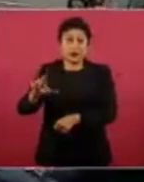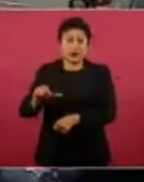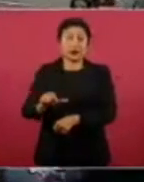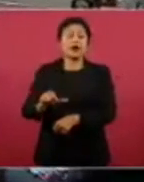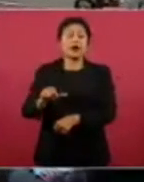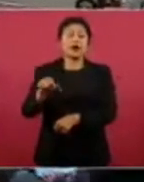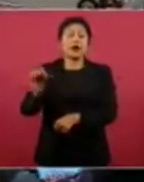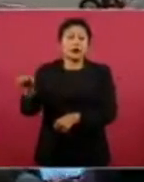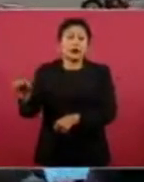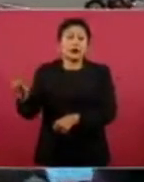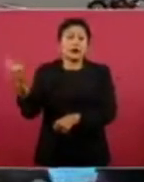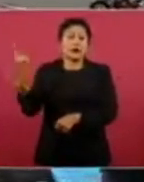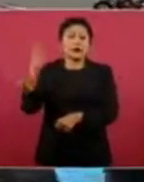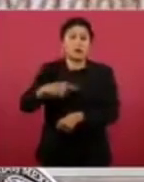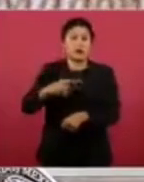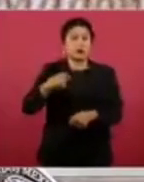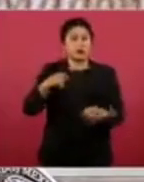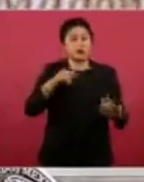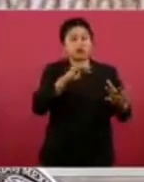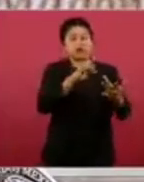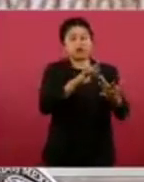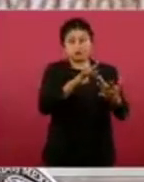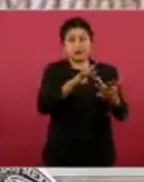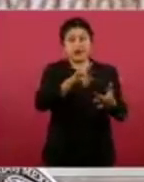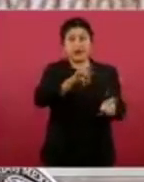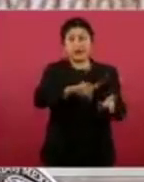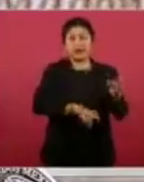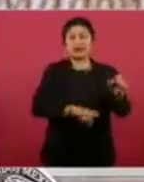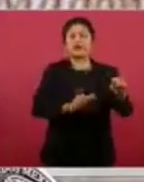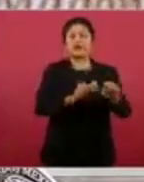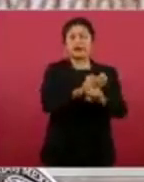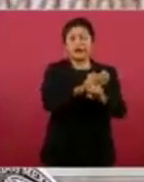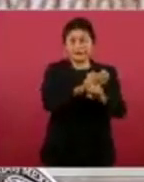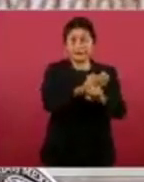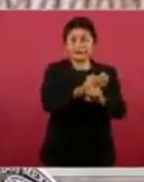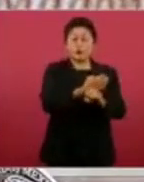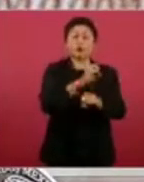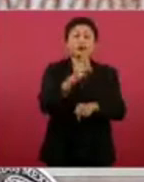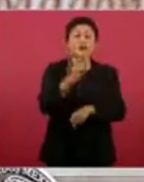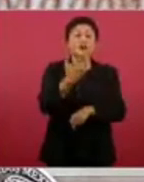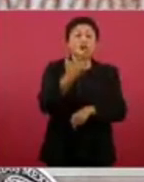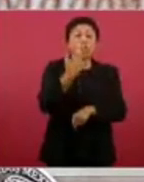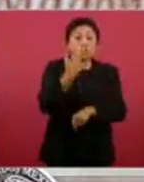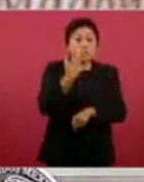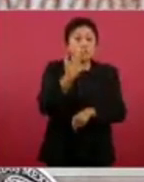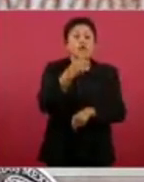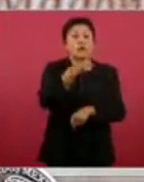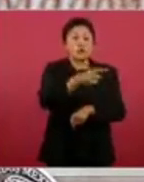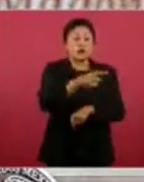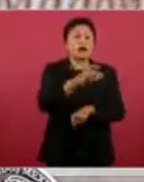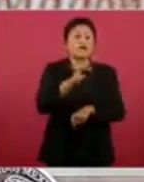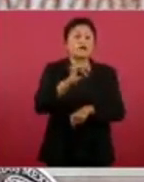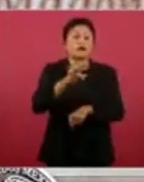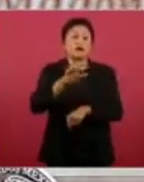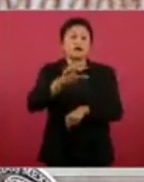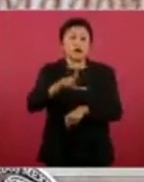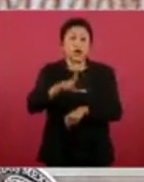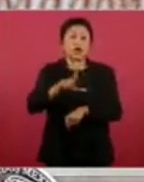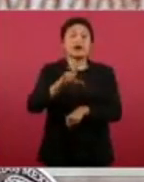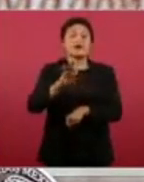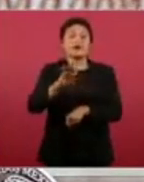la Secretaría de Seguridad del Estado de Chihuahua, con el fiscal general Roberto Fierro